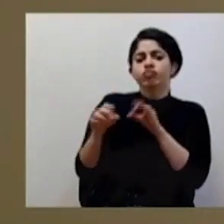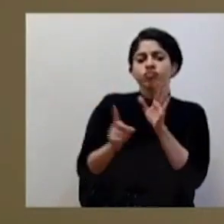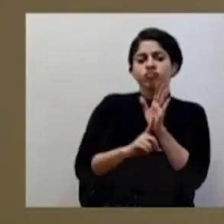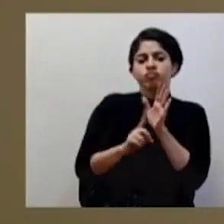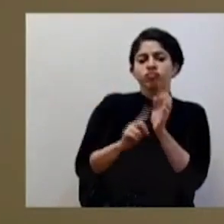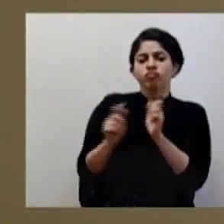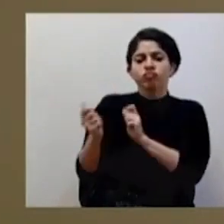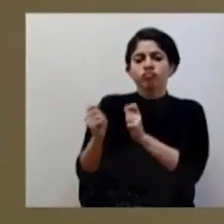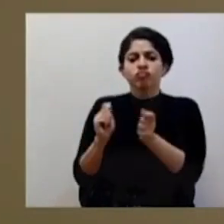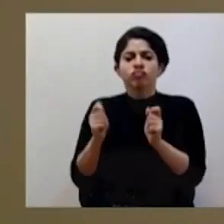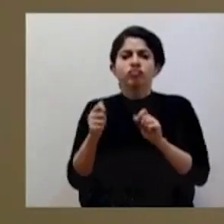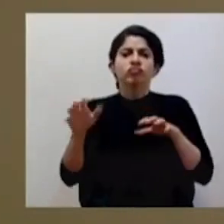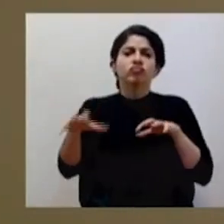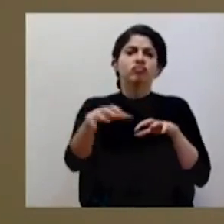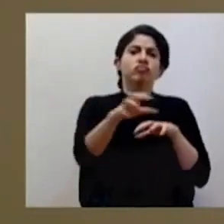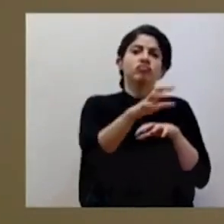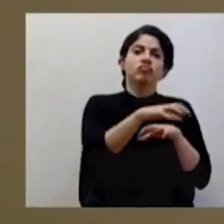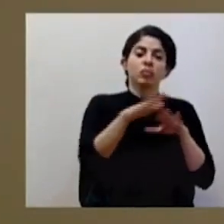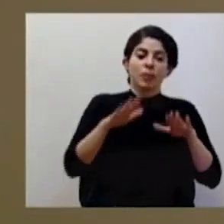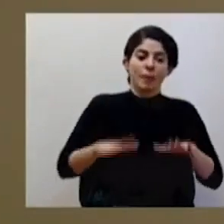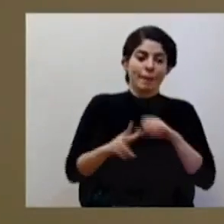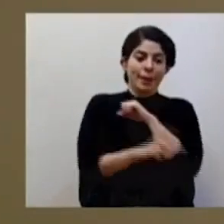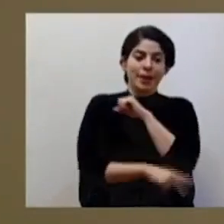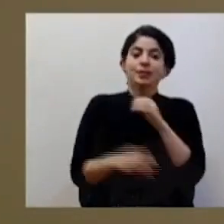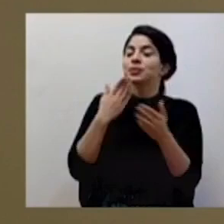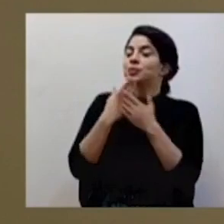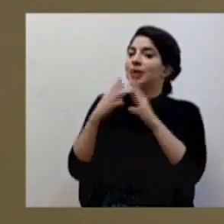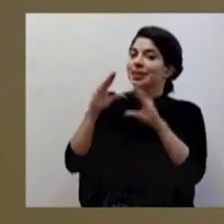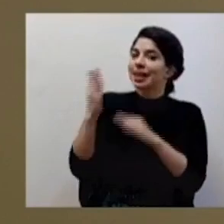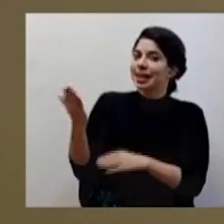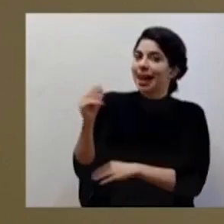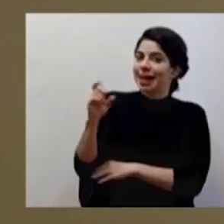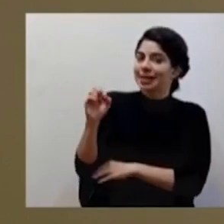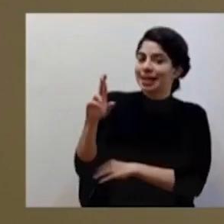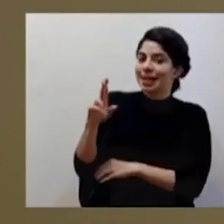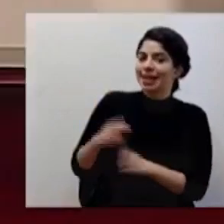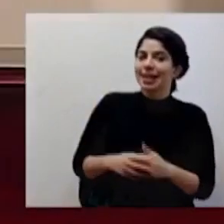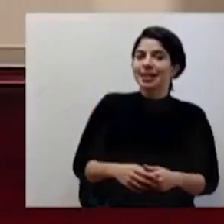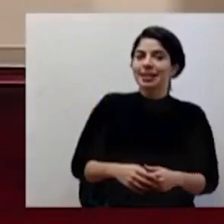alertas en los distintos cantones del país. Muy buenas tardes, don Alexander.